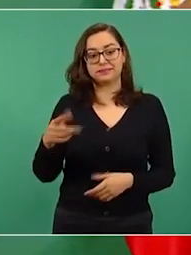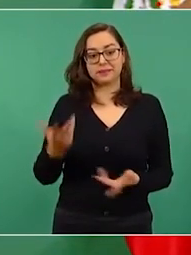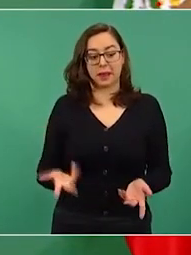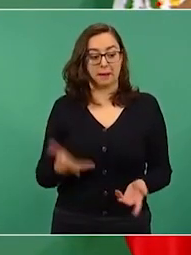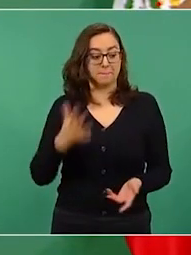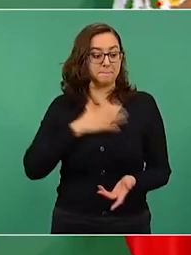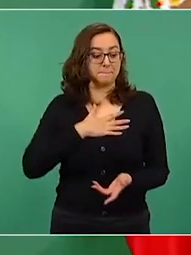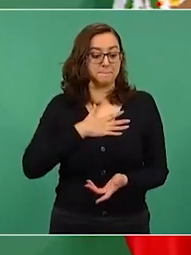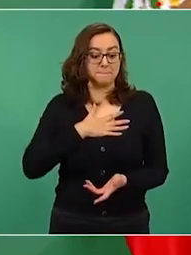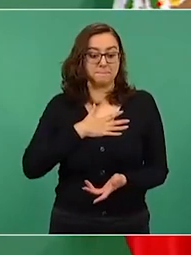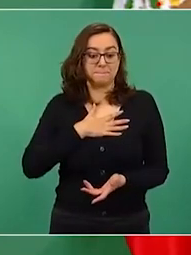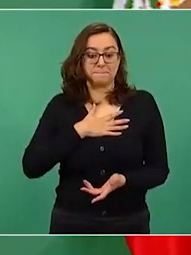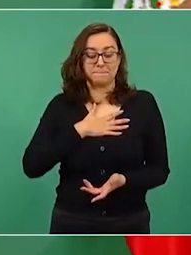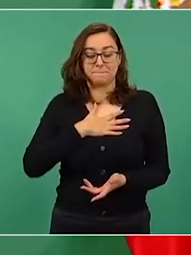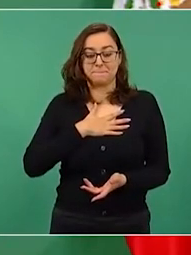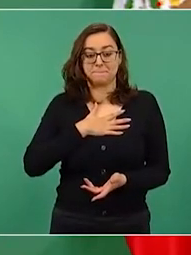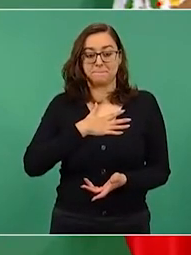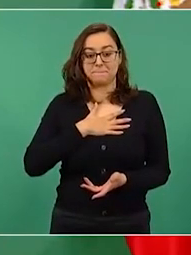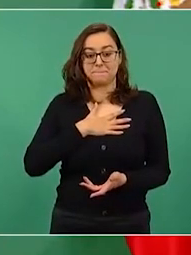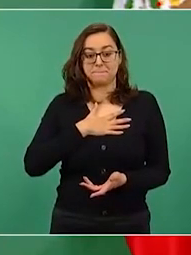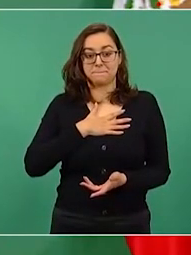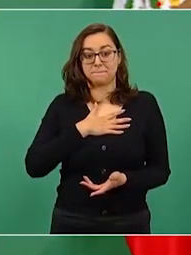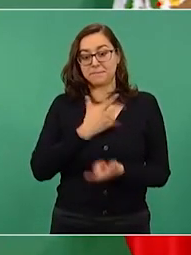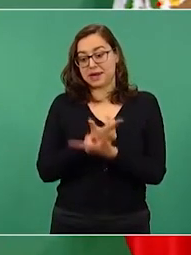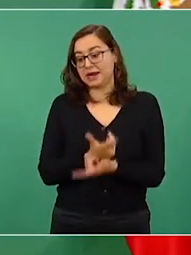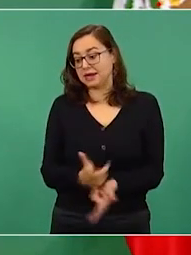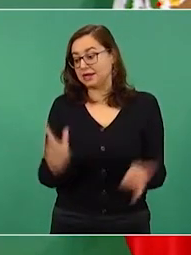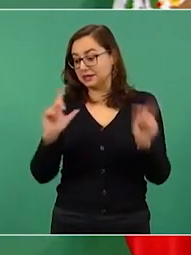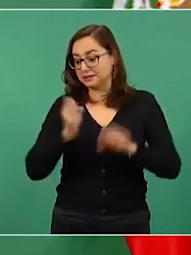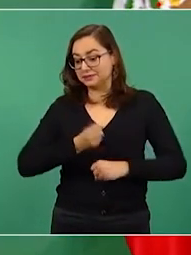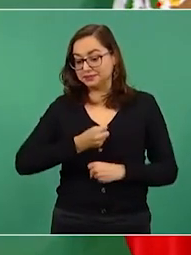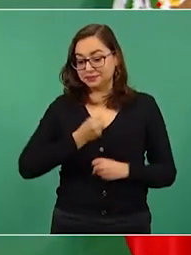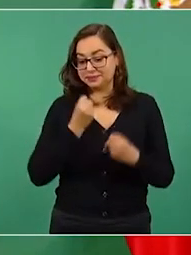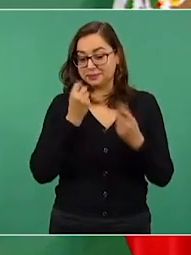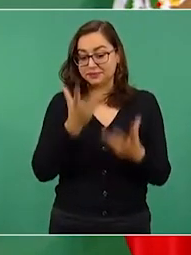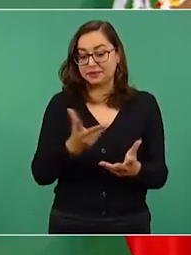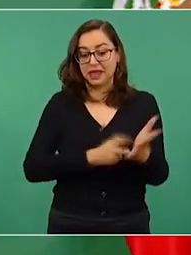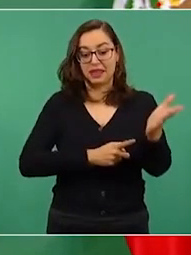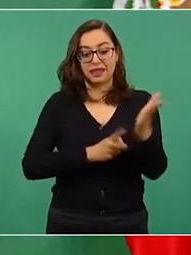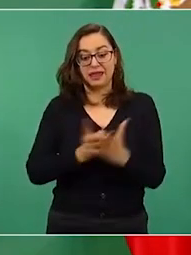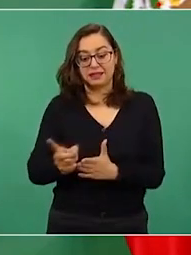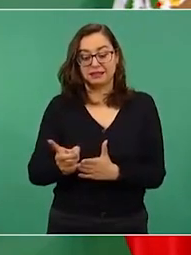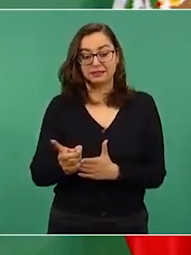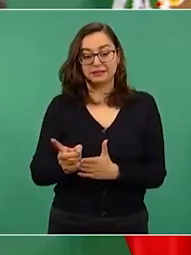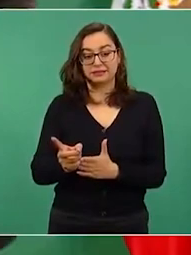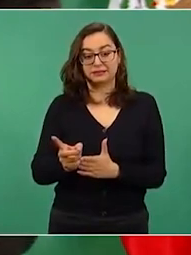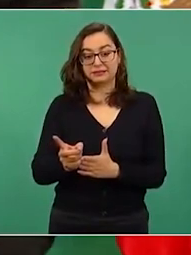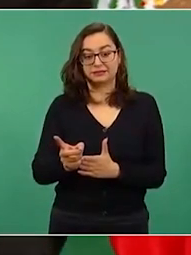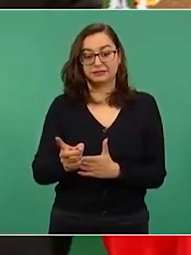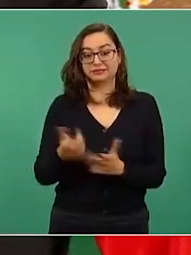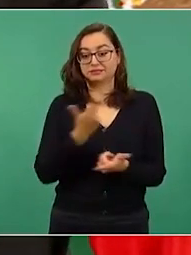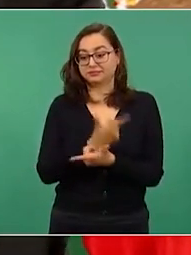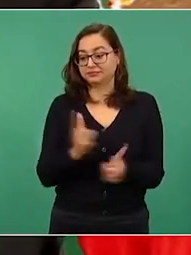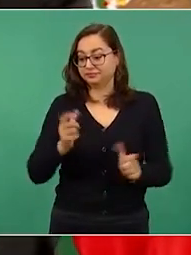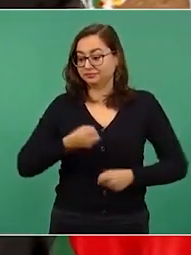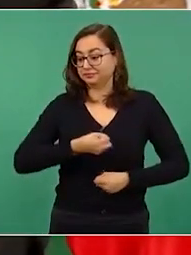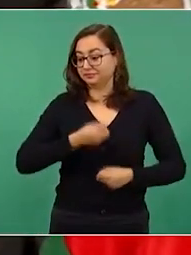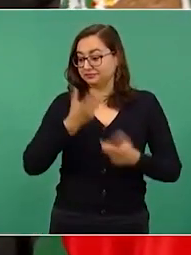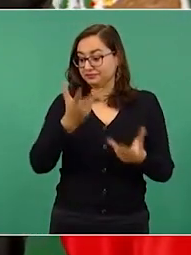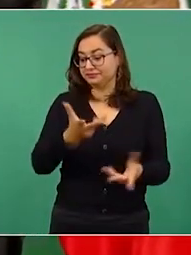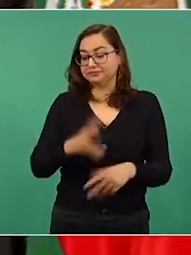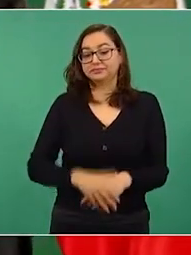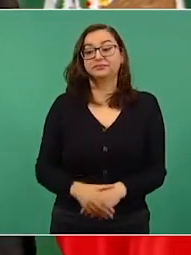mi libertad, mi derecho a manifestarme,